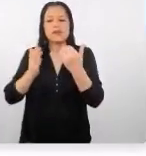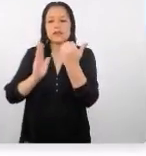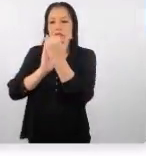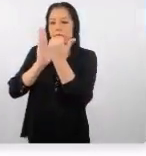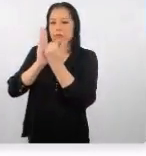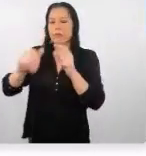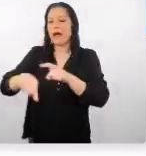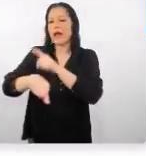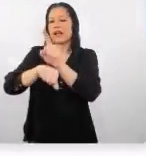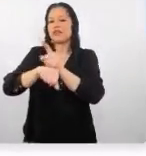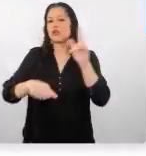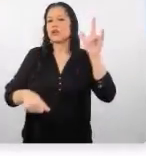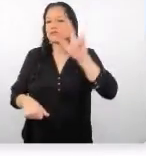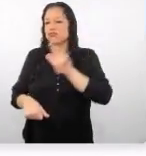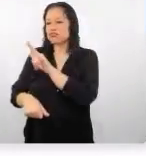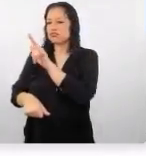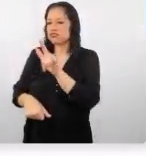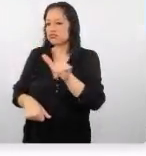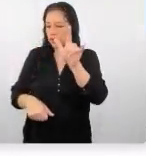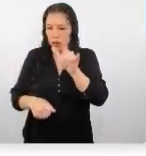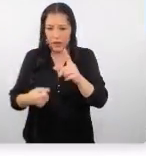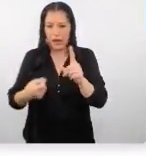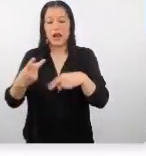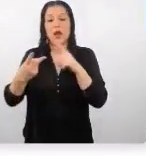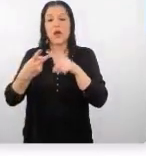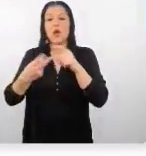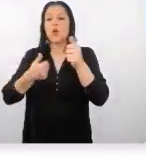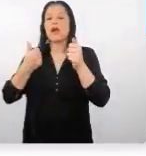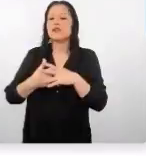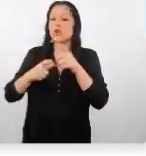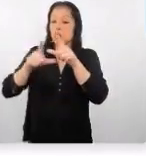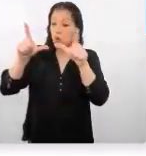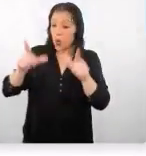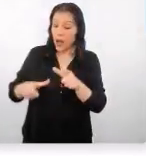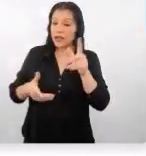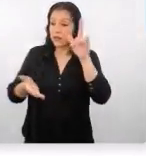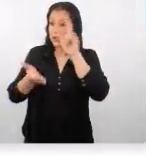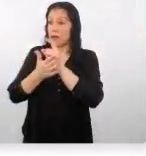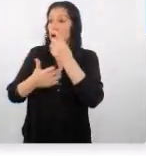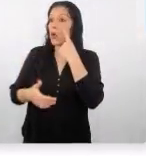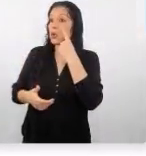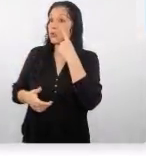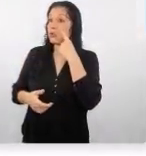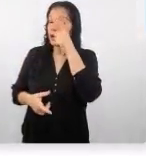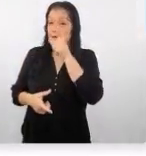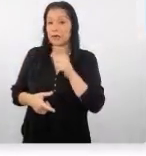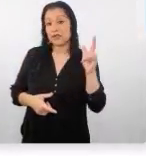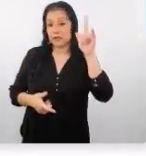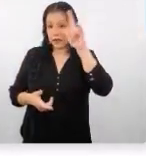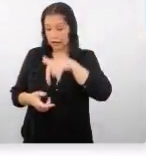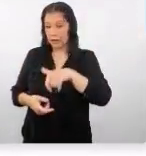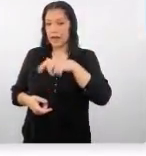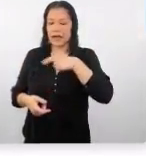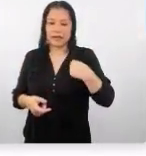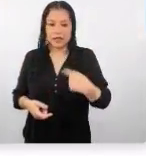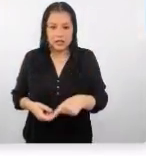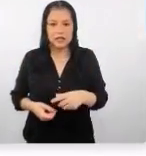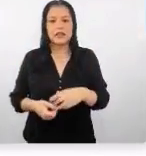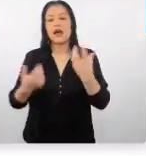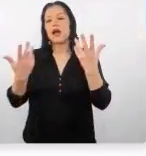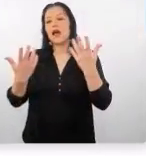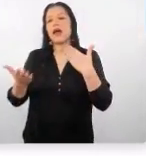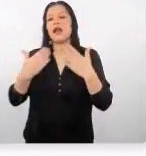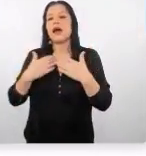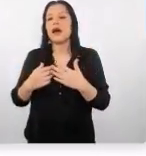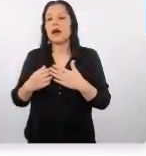horas de vuelo cuáles son los atractivos que se va a conocer el tema la